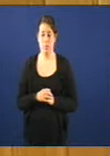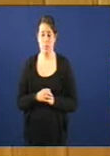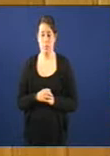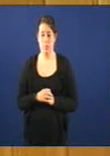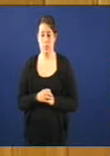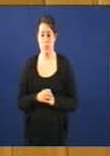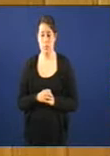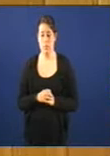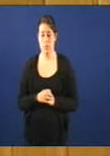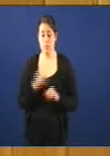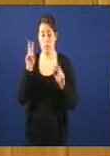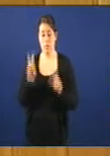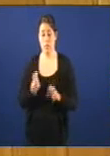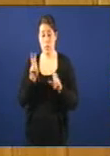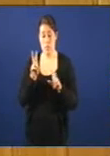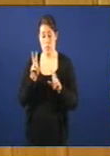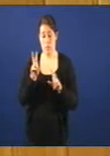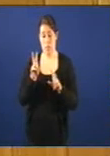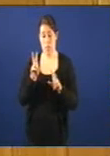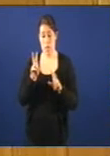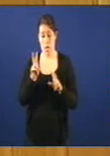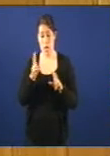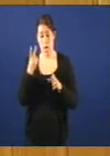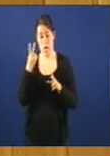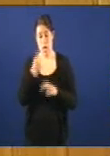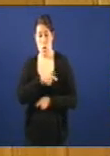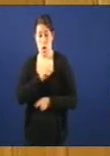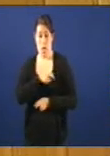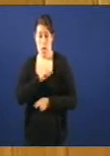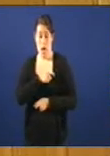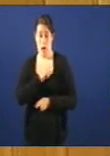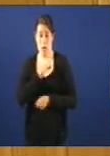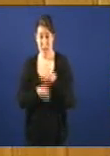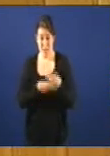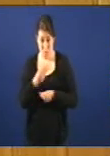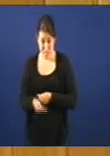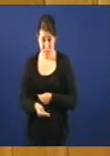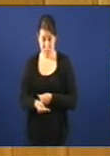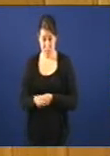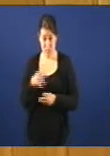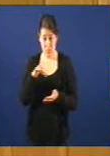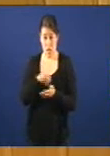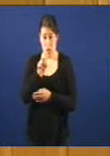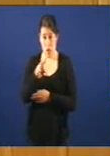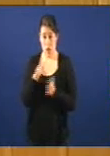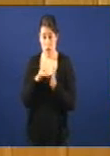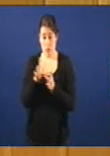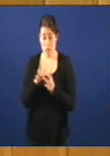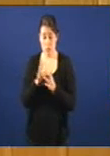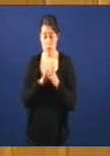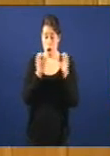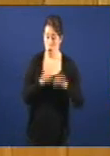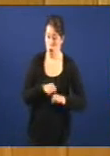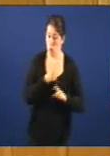A respecto da intervención policial do día 11 de abril teño que decirlle que esta non foi acordada pola xunta